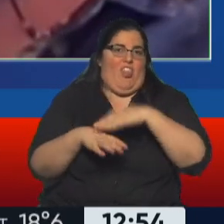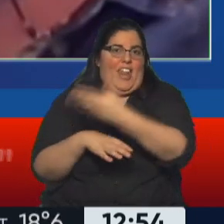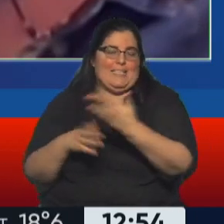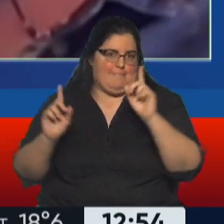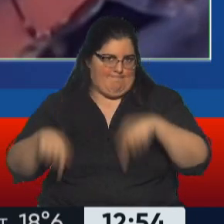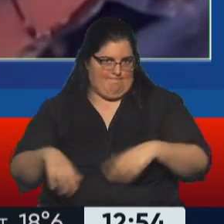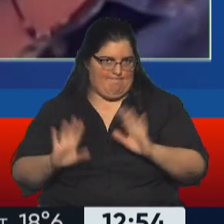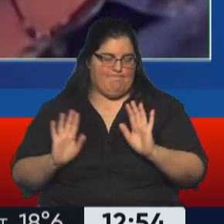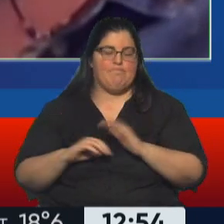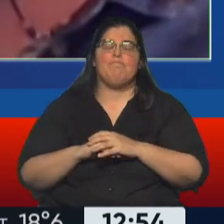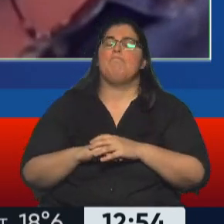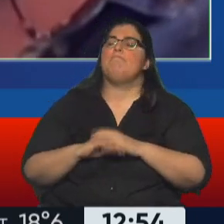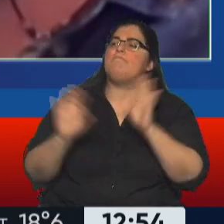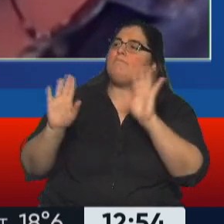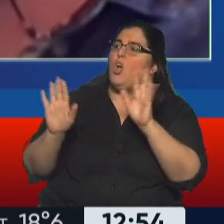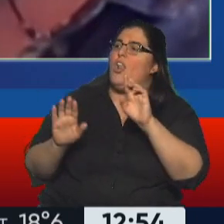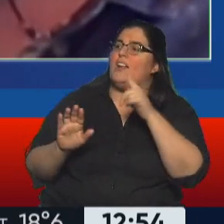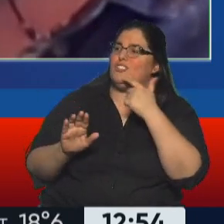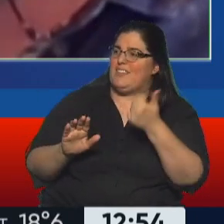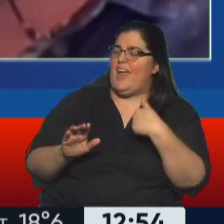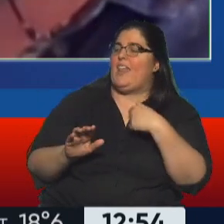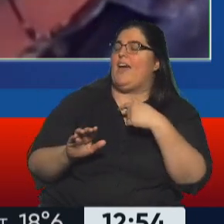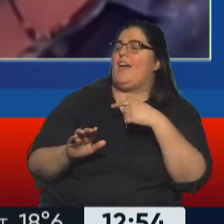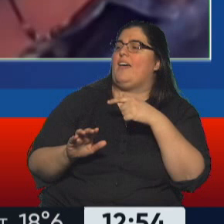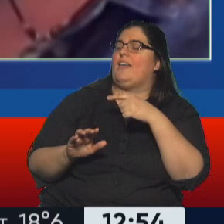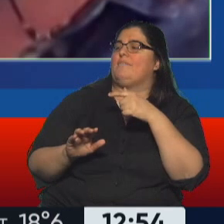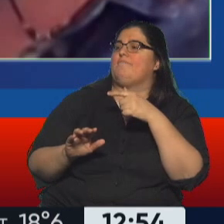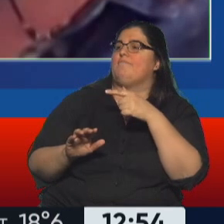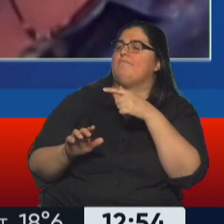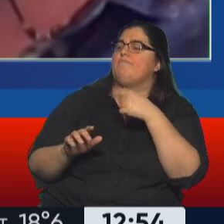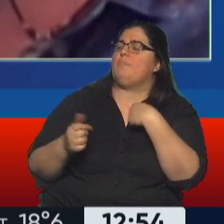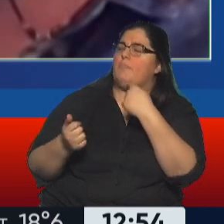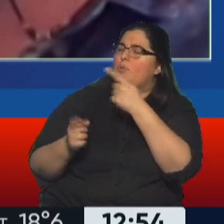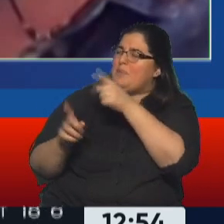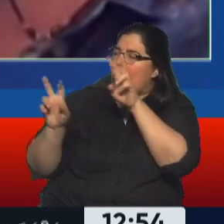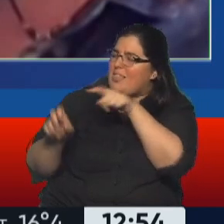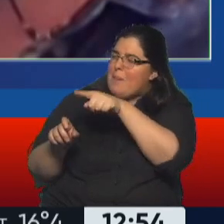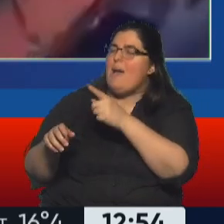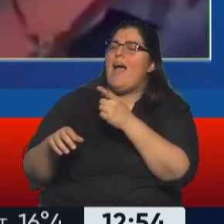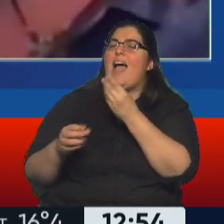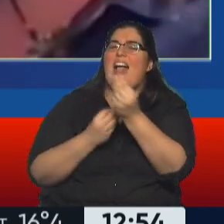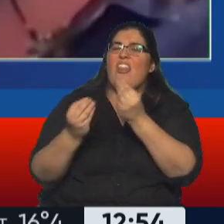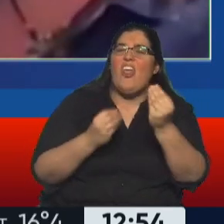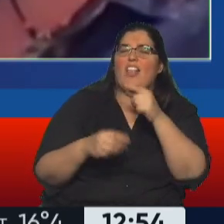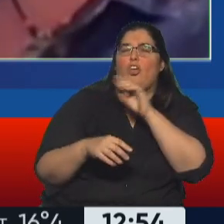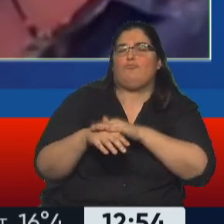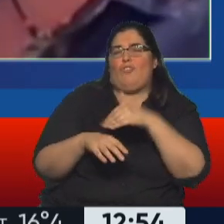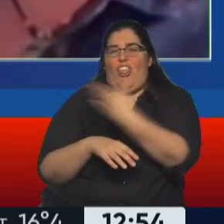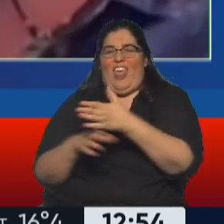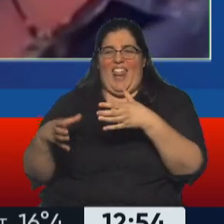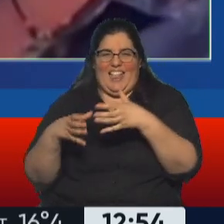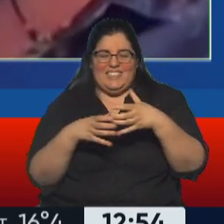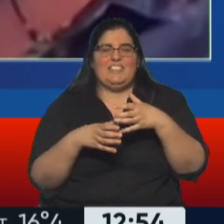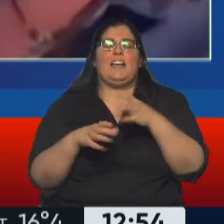te saluda ahora. A propósito de lo que decías, referías de que los candidatos de derecha toman distancia de Sebastián Piñera.